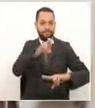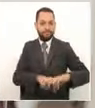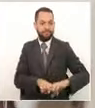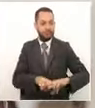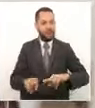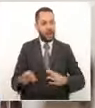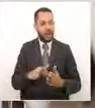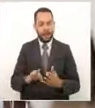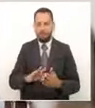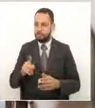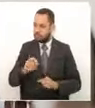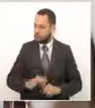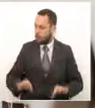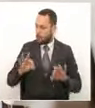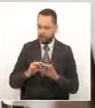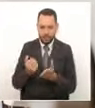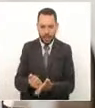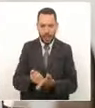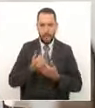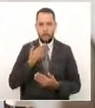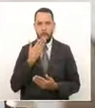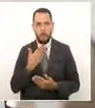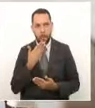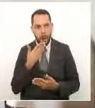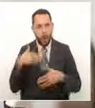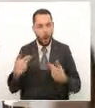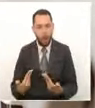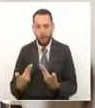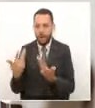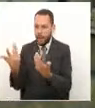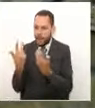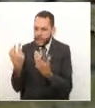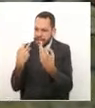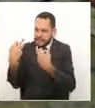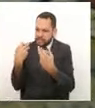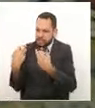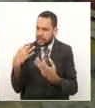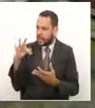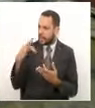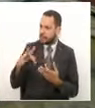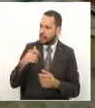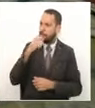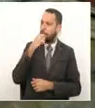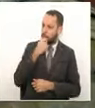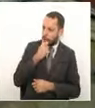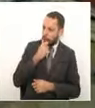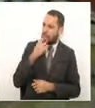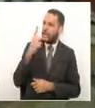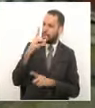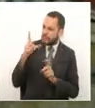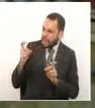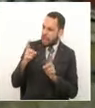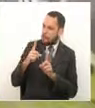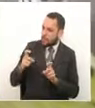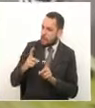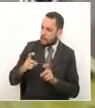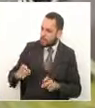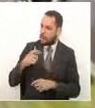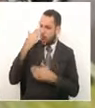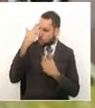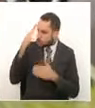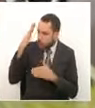Pues a mí me ha ayudado realizando muchas tareas. Ellos hablan cosas que nunca había visto,